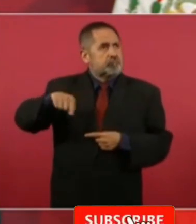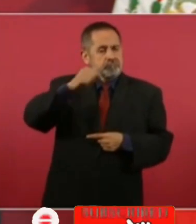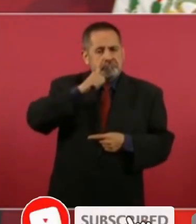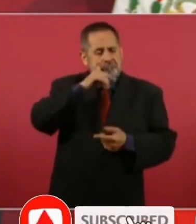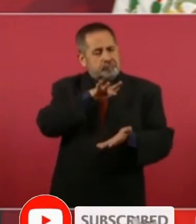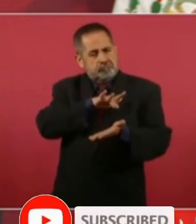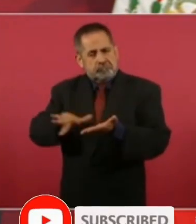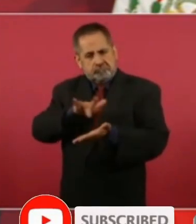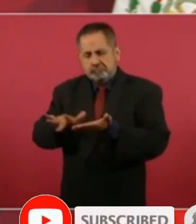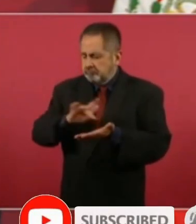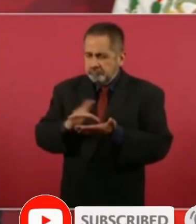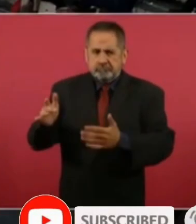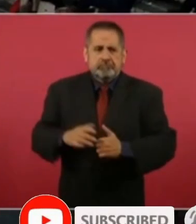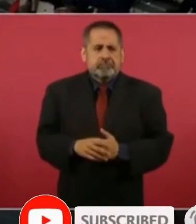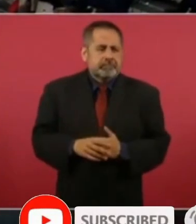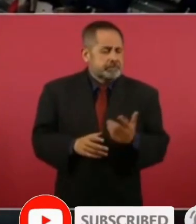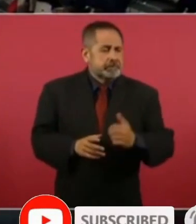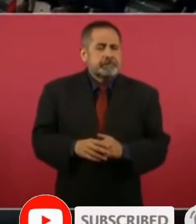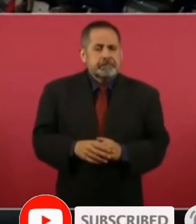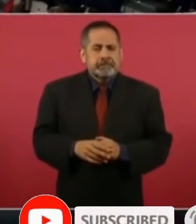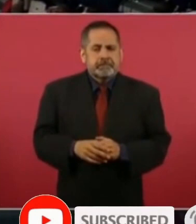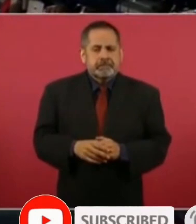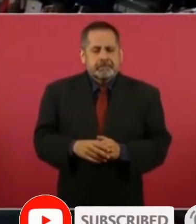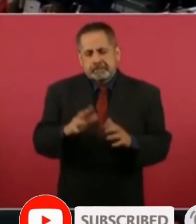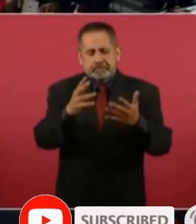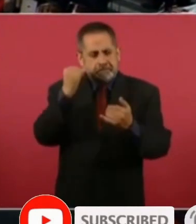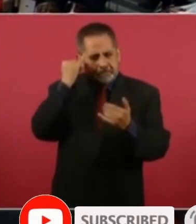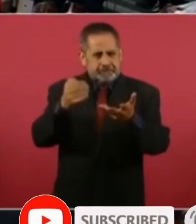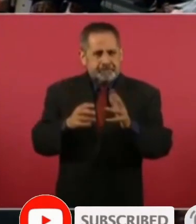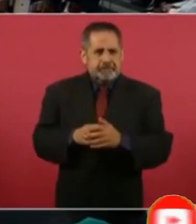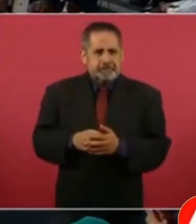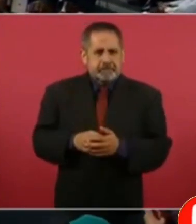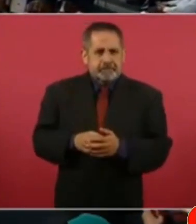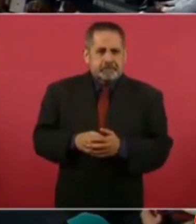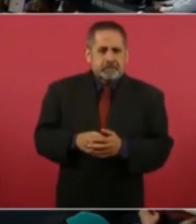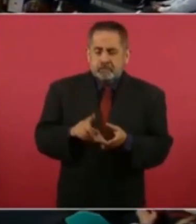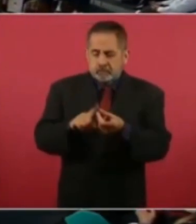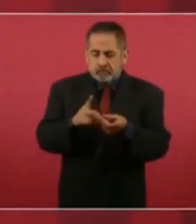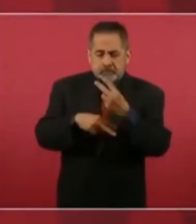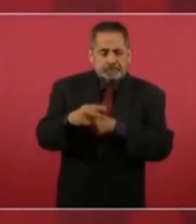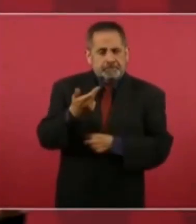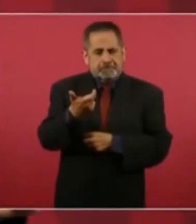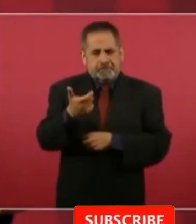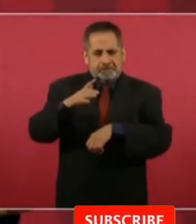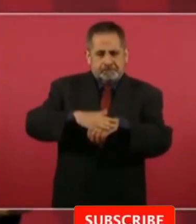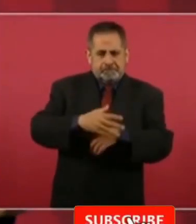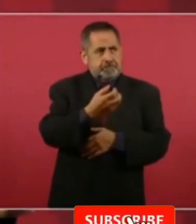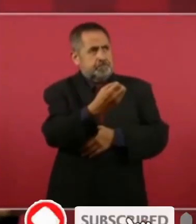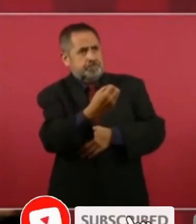su apoyo. Vamos para tener una idea. O no existe una fuente de financiamiento